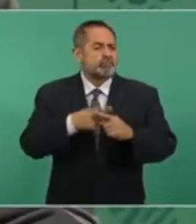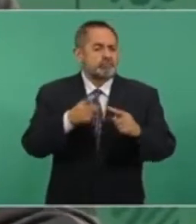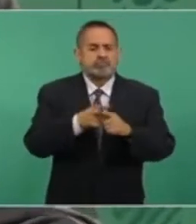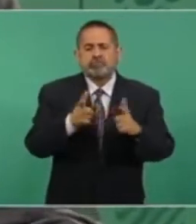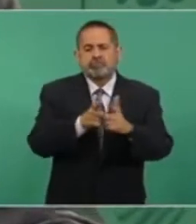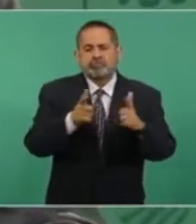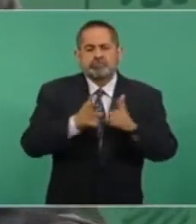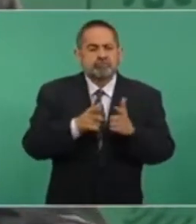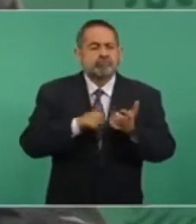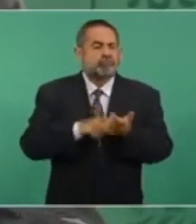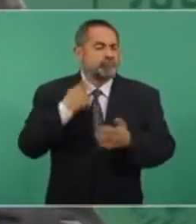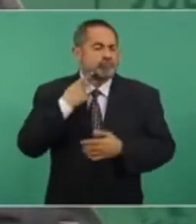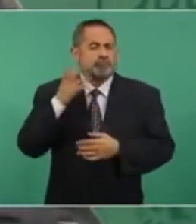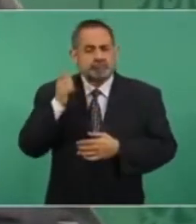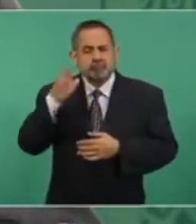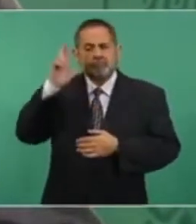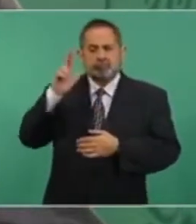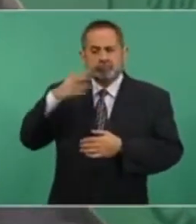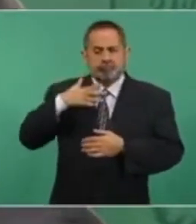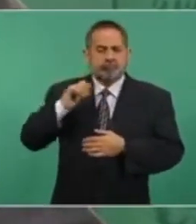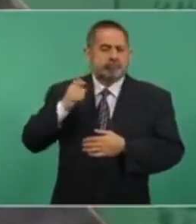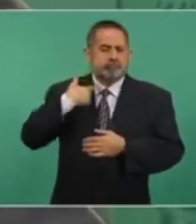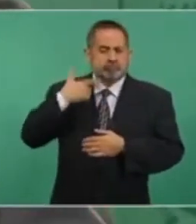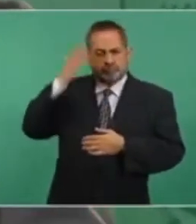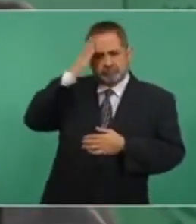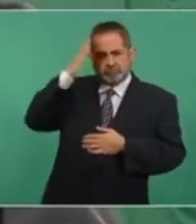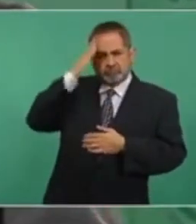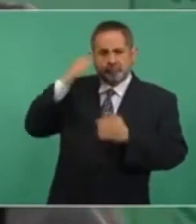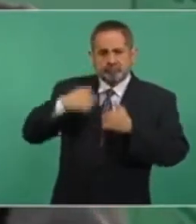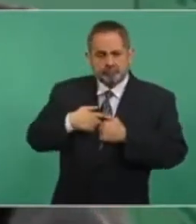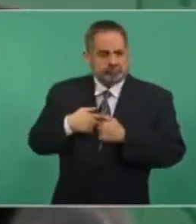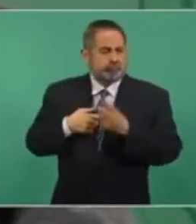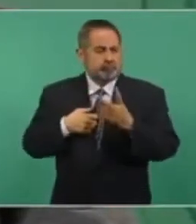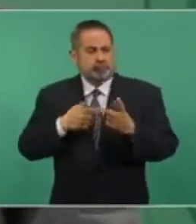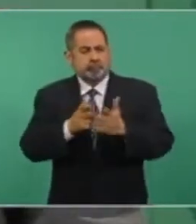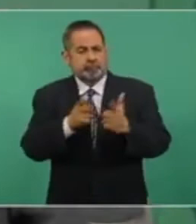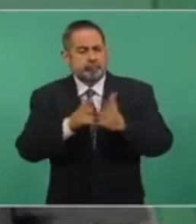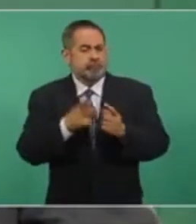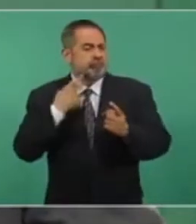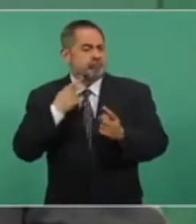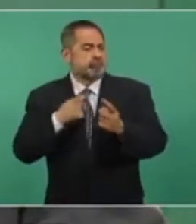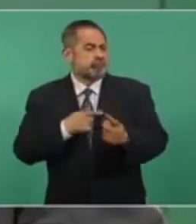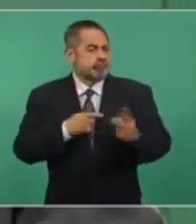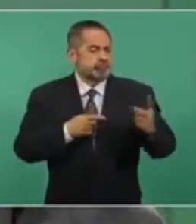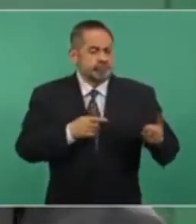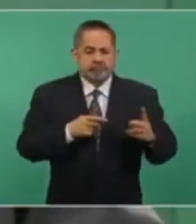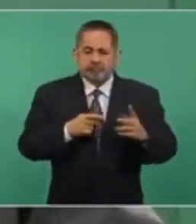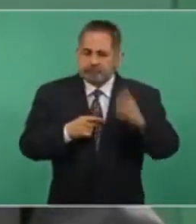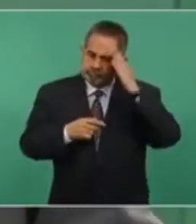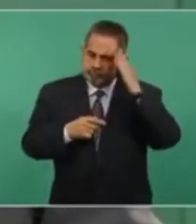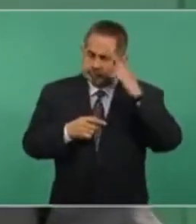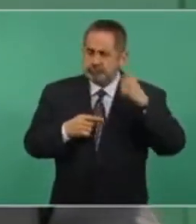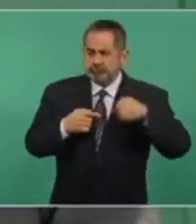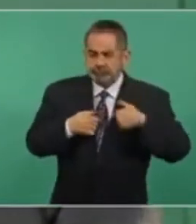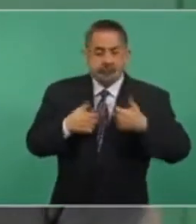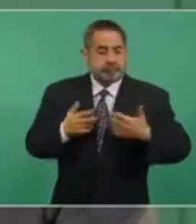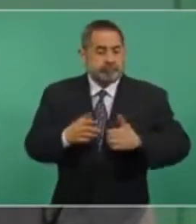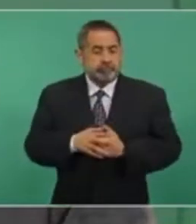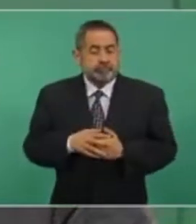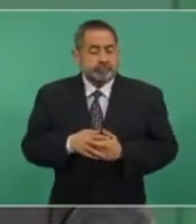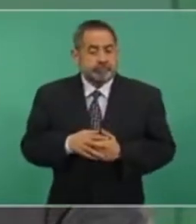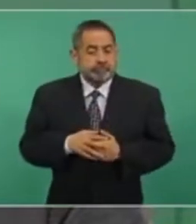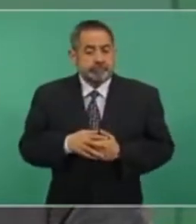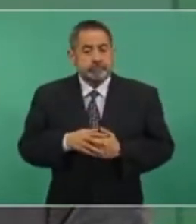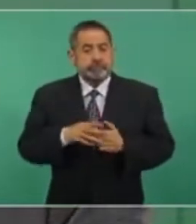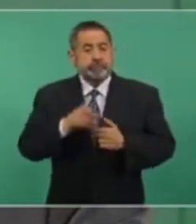de dos partidos, y cuando hay que